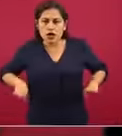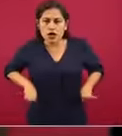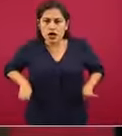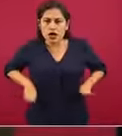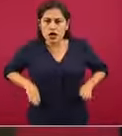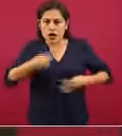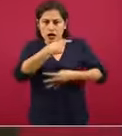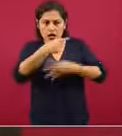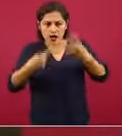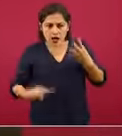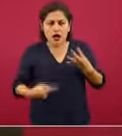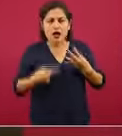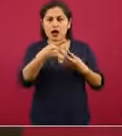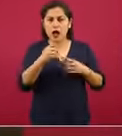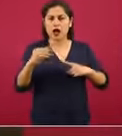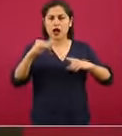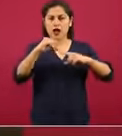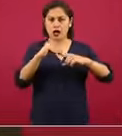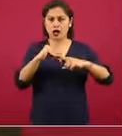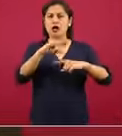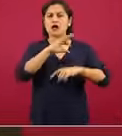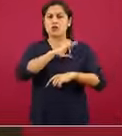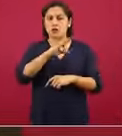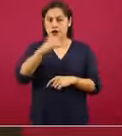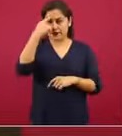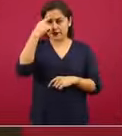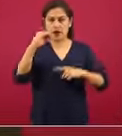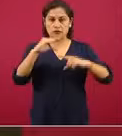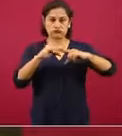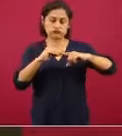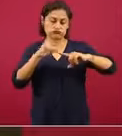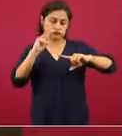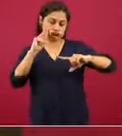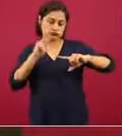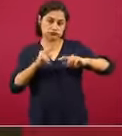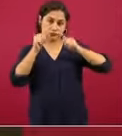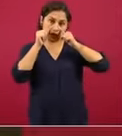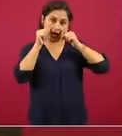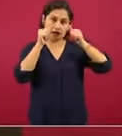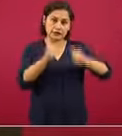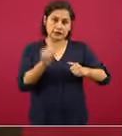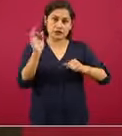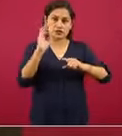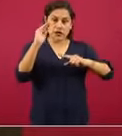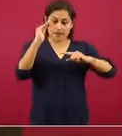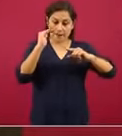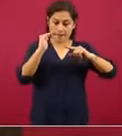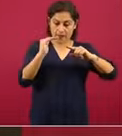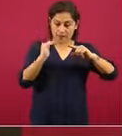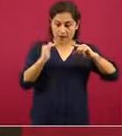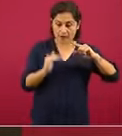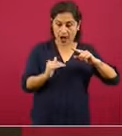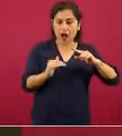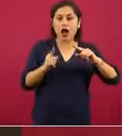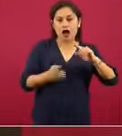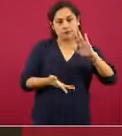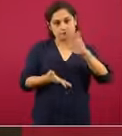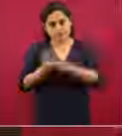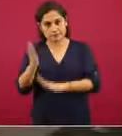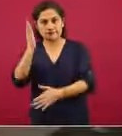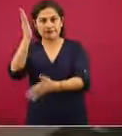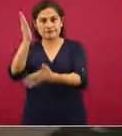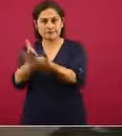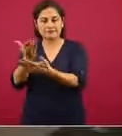saturación. Y si es una saturación que empieza a disminuir, también hay que acudir, son signos de alarma. Entonces, por eso,